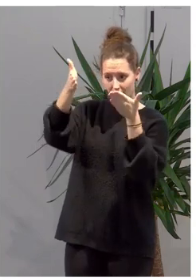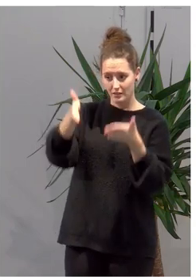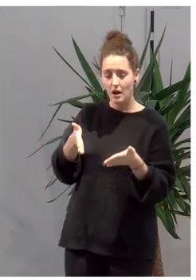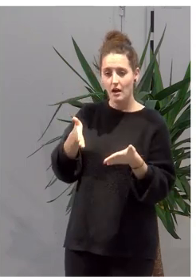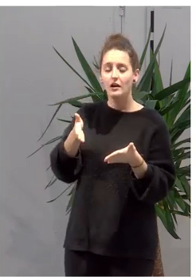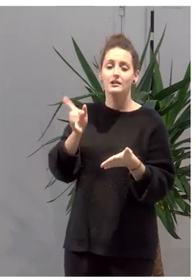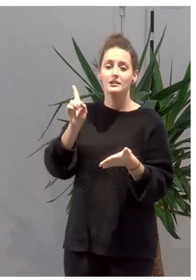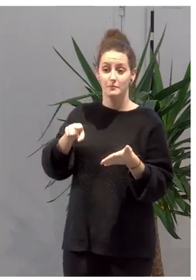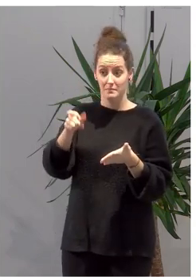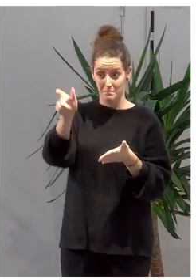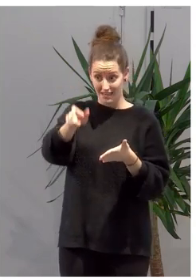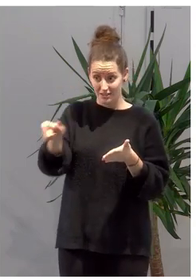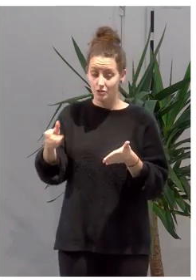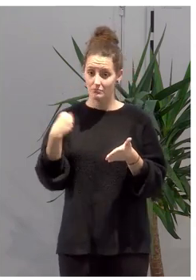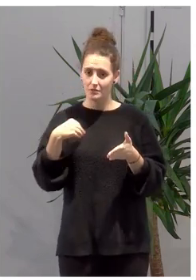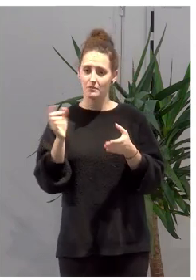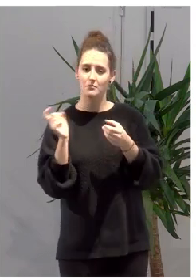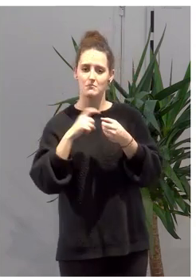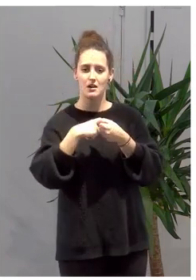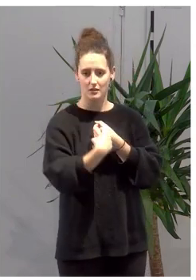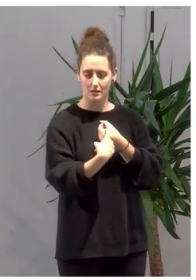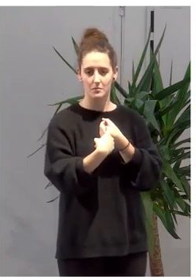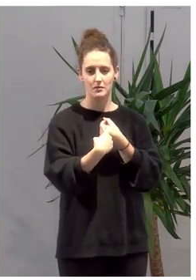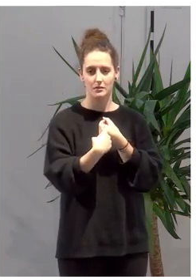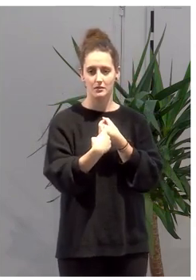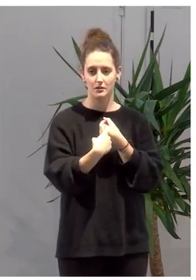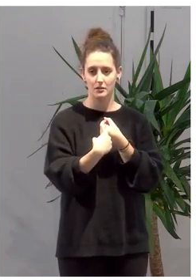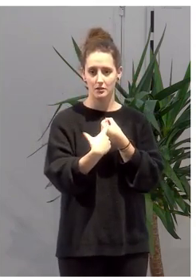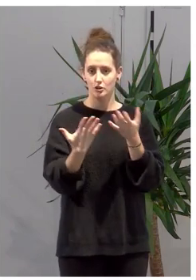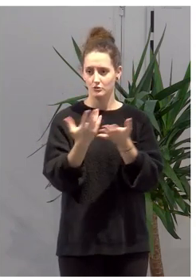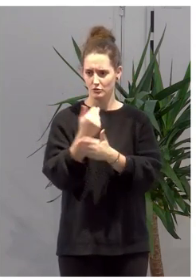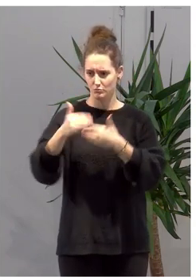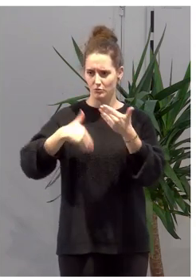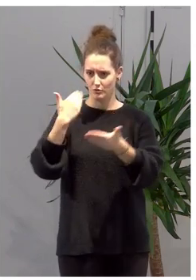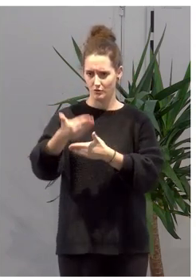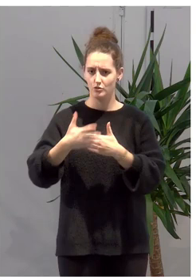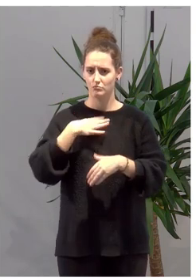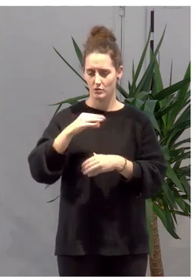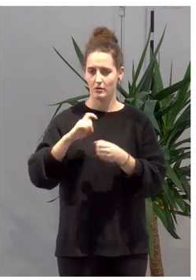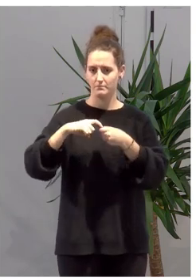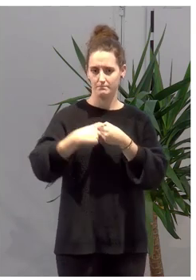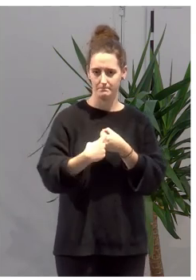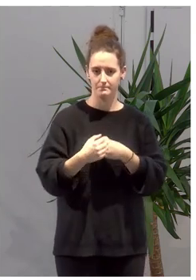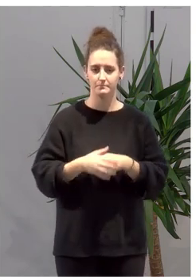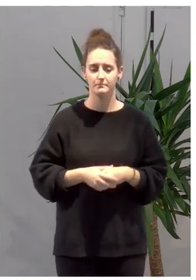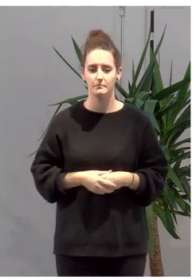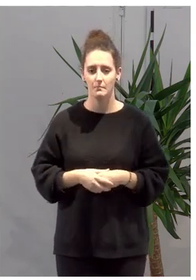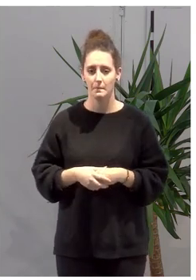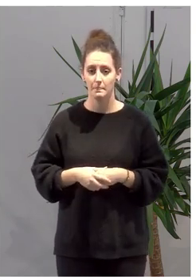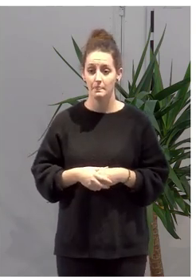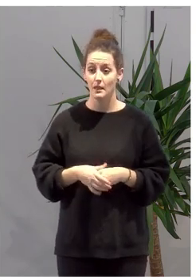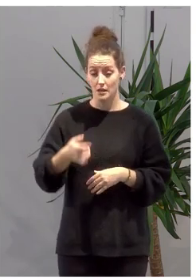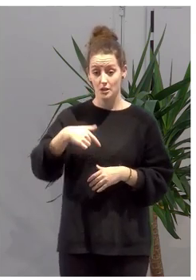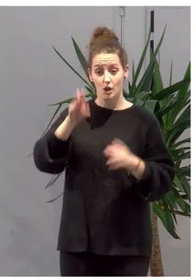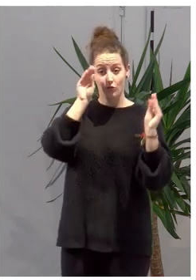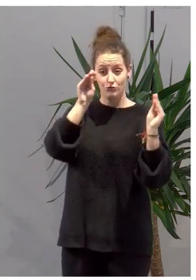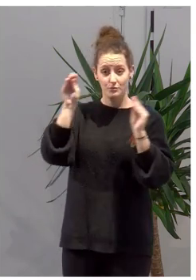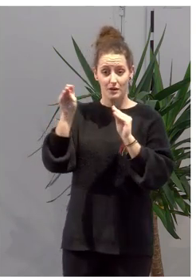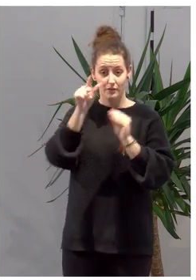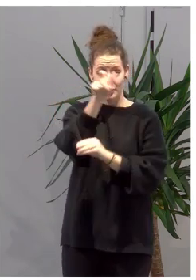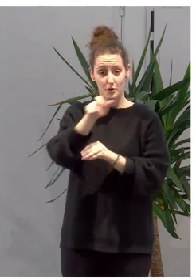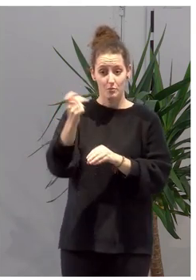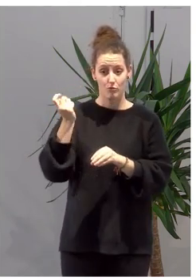que haga partícipes a las personas en todos sus procesos. Lo haremos desde la formación de los y las